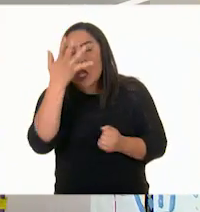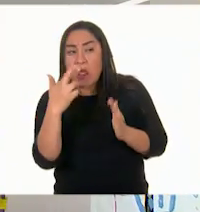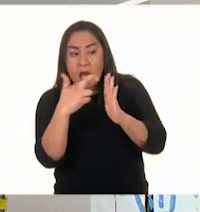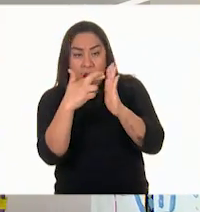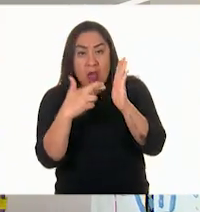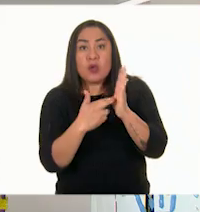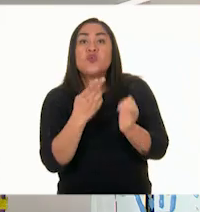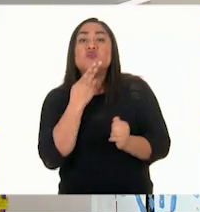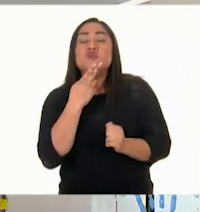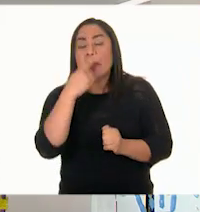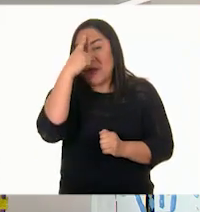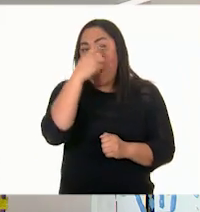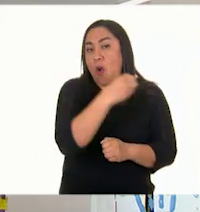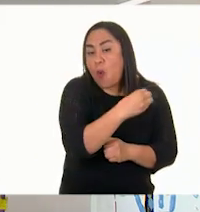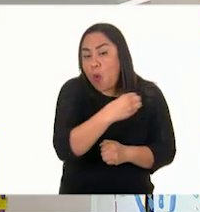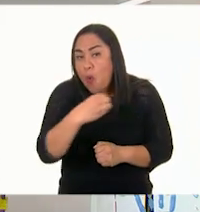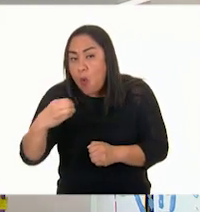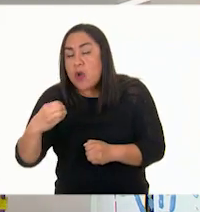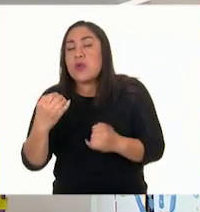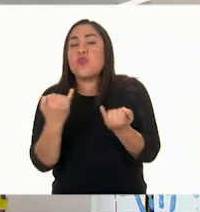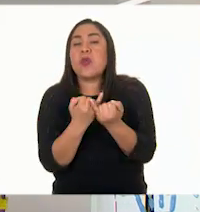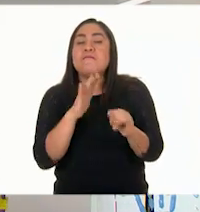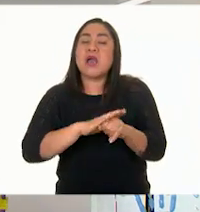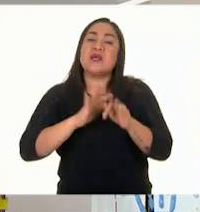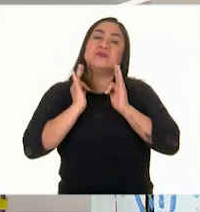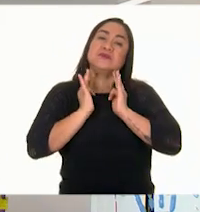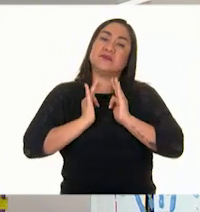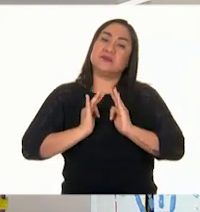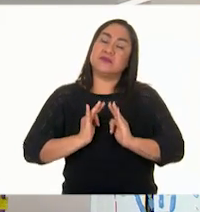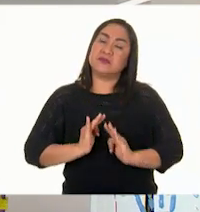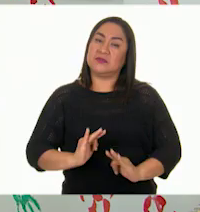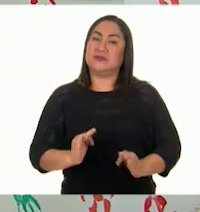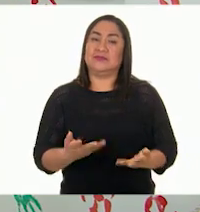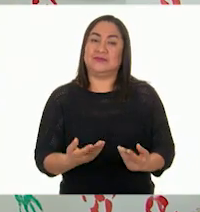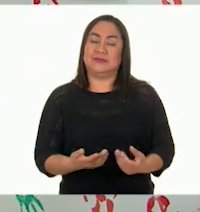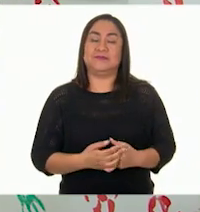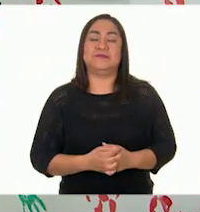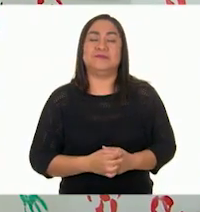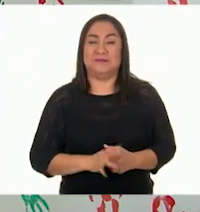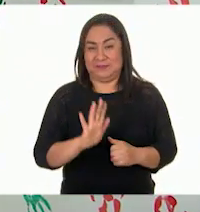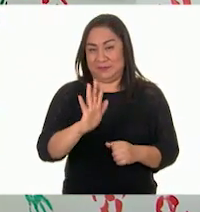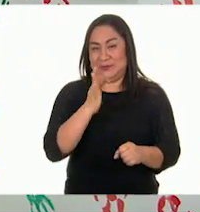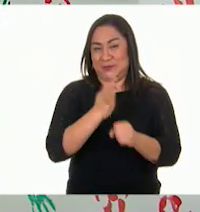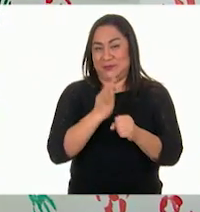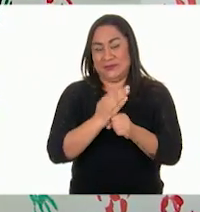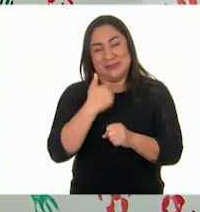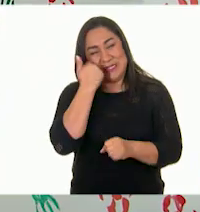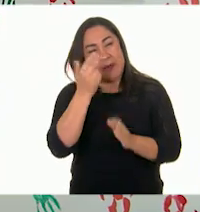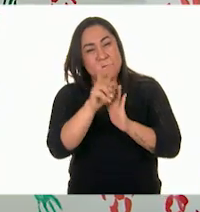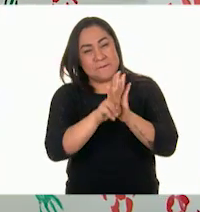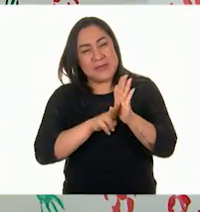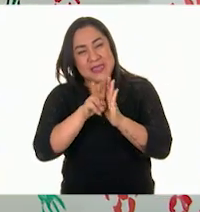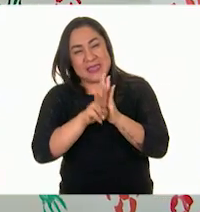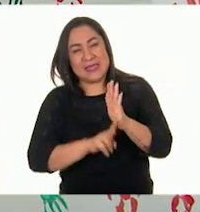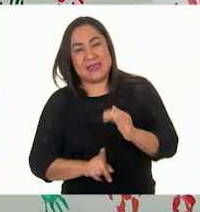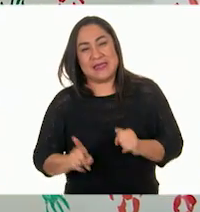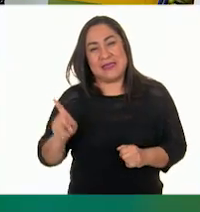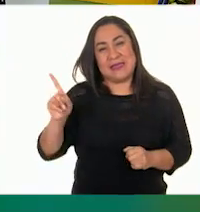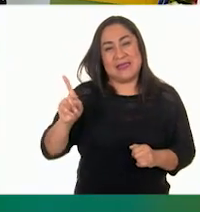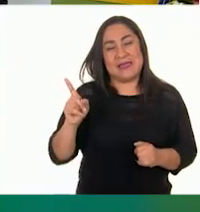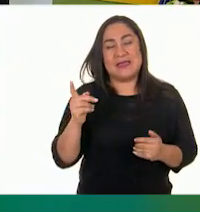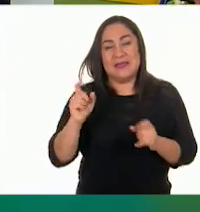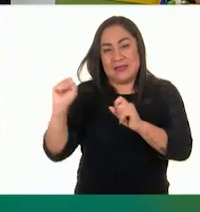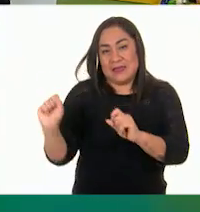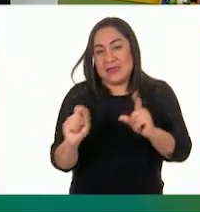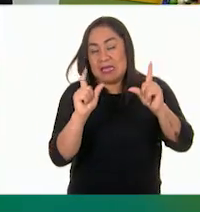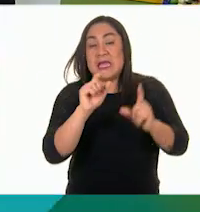y nos permiten vivir en armonía. Tienes mucha razón, Pili. ¿Y qué les parece si vamos a ver el video de Emilia? Vamos